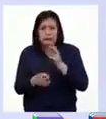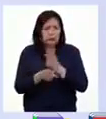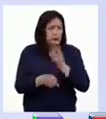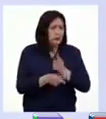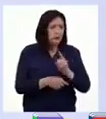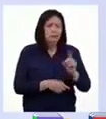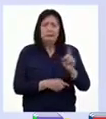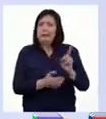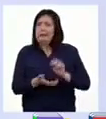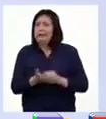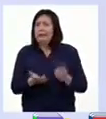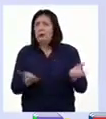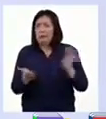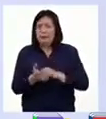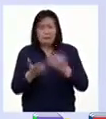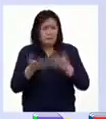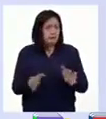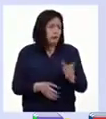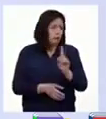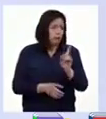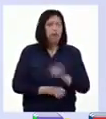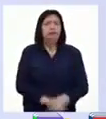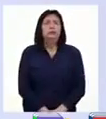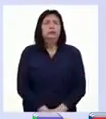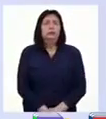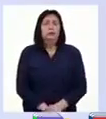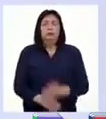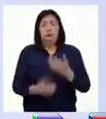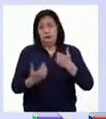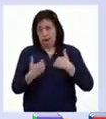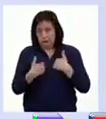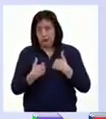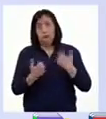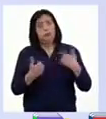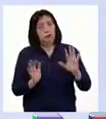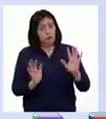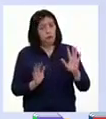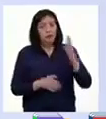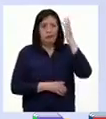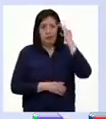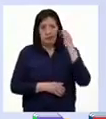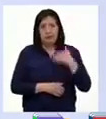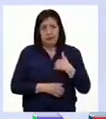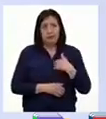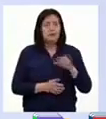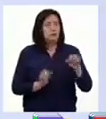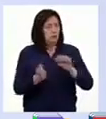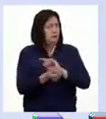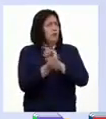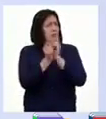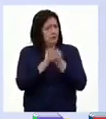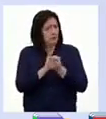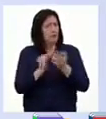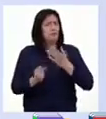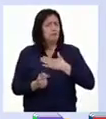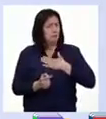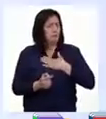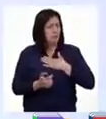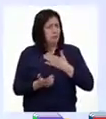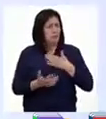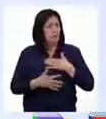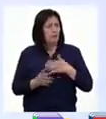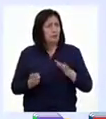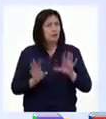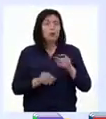para evitar que una situación así se repita. En mi caso, tuve la siguiente experiencia que me hizo cambiar mi forma de